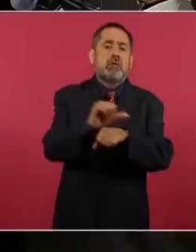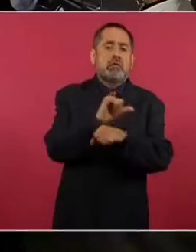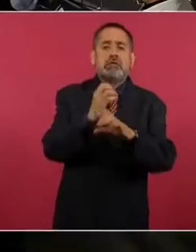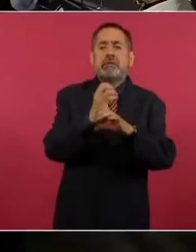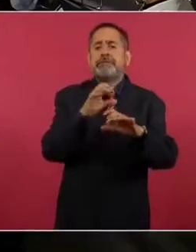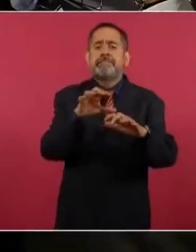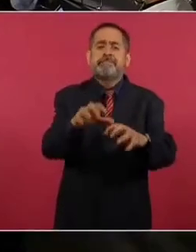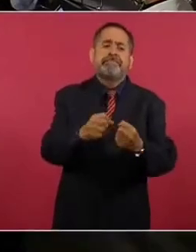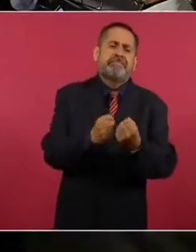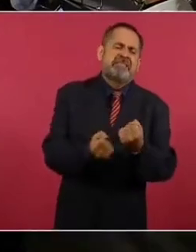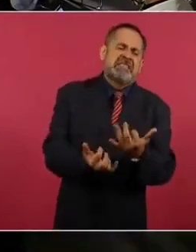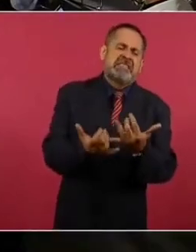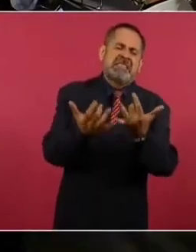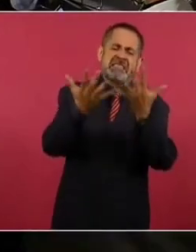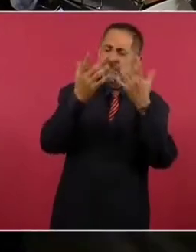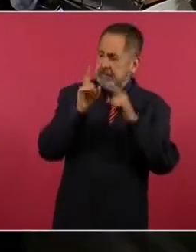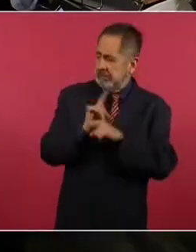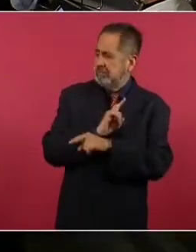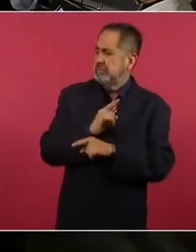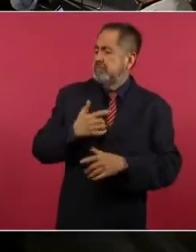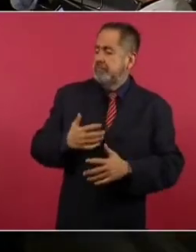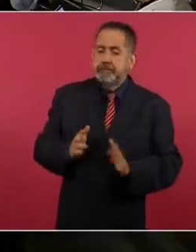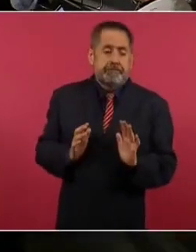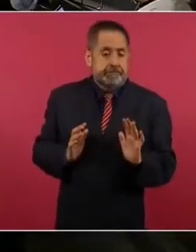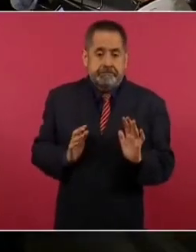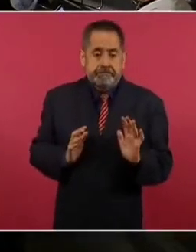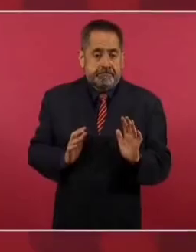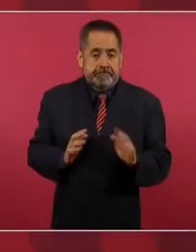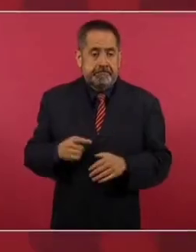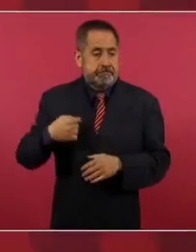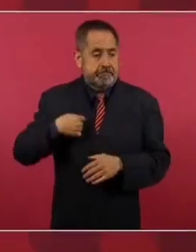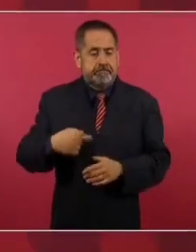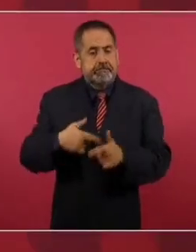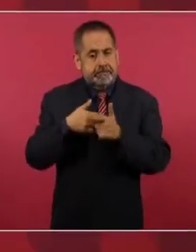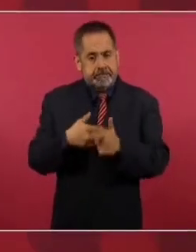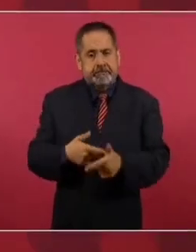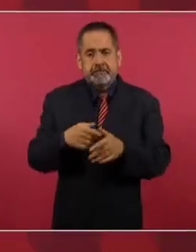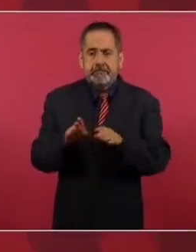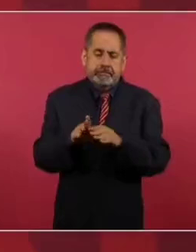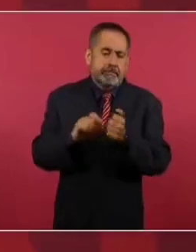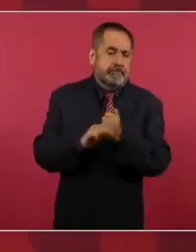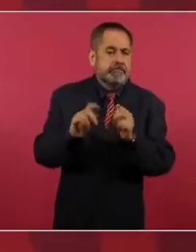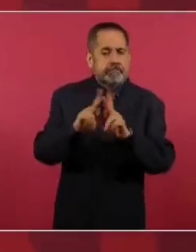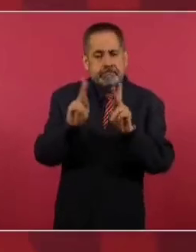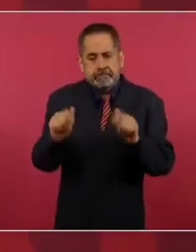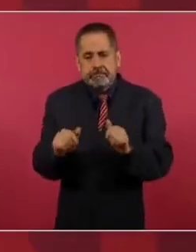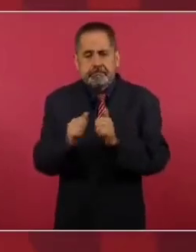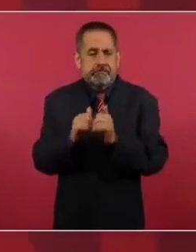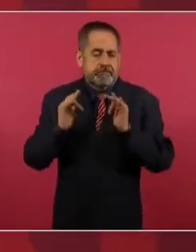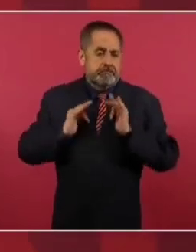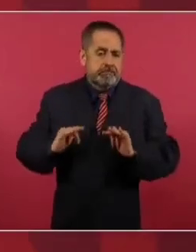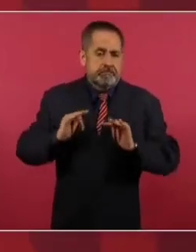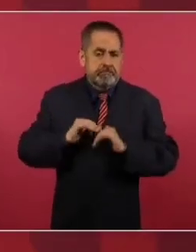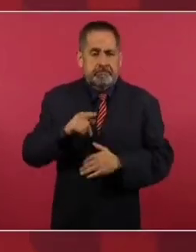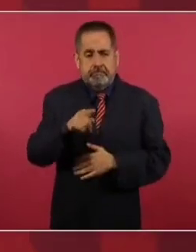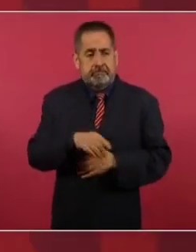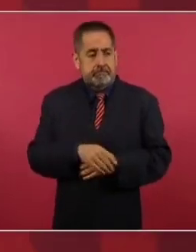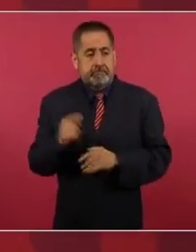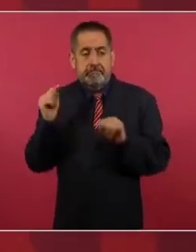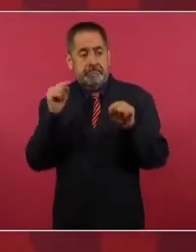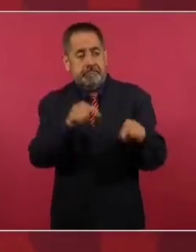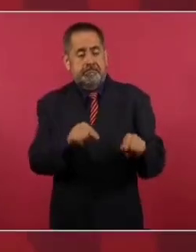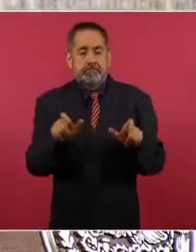nosotros vamos a continuar garantizando la paz, la tranquilidad. Ahí está la Guardia